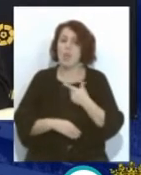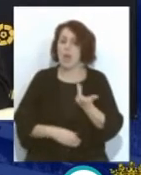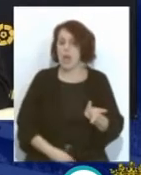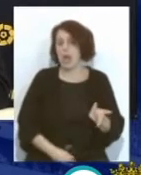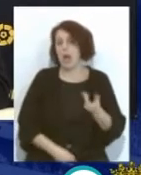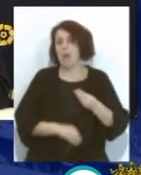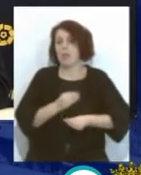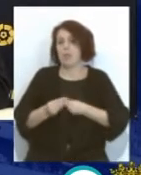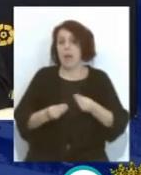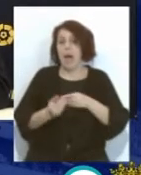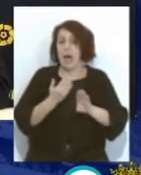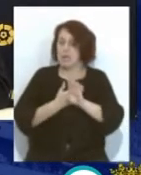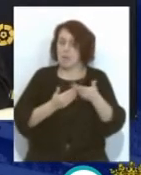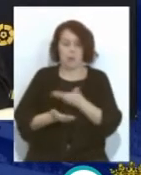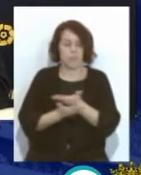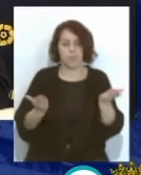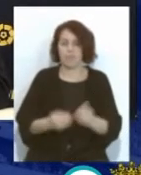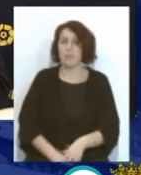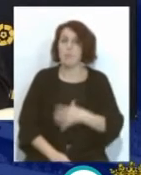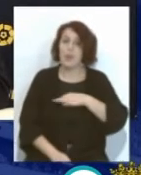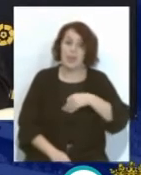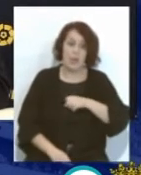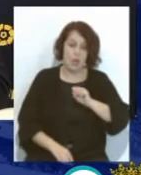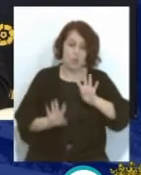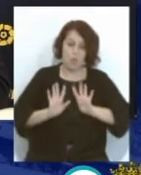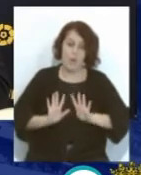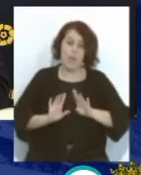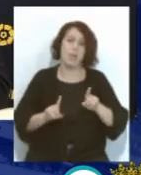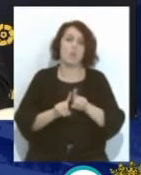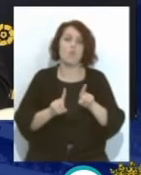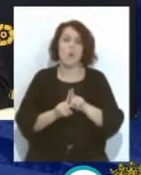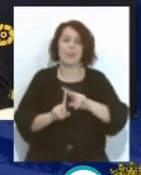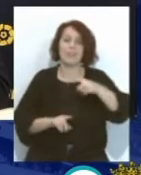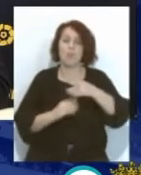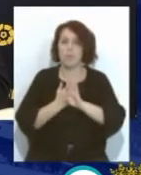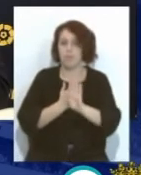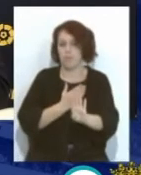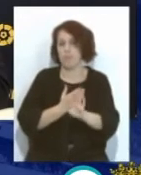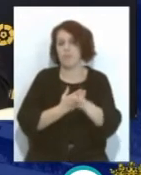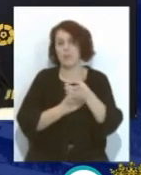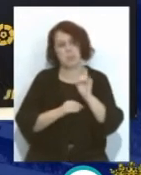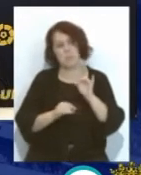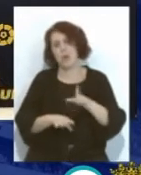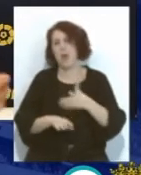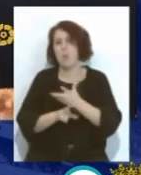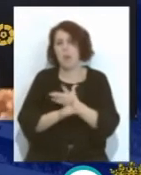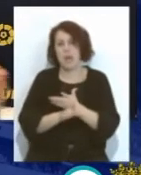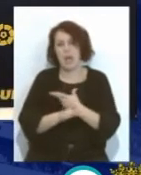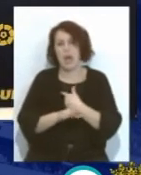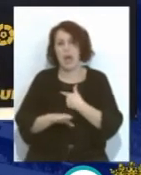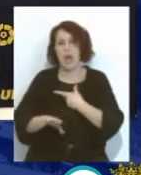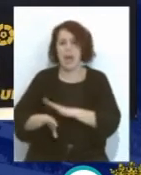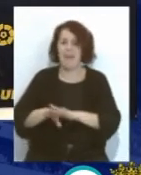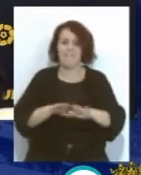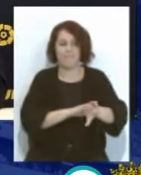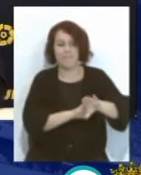En la parte de arriba Puede jugar como Nueve Puede jugar como Segundo delantero Al igual que puede jugar En cualquier costado